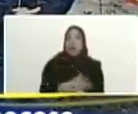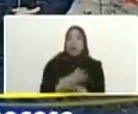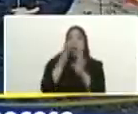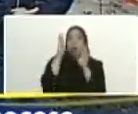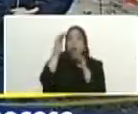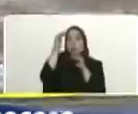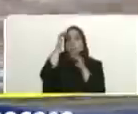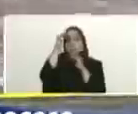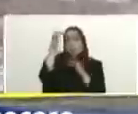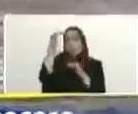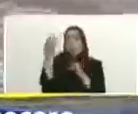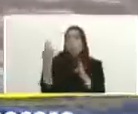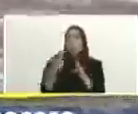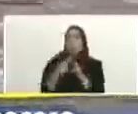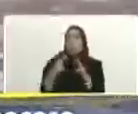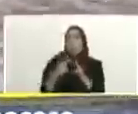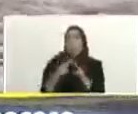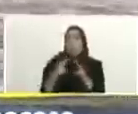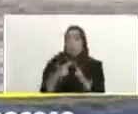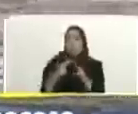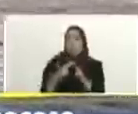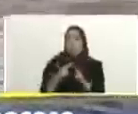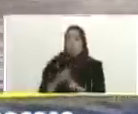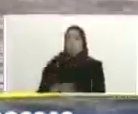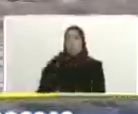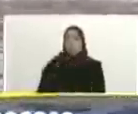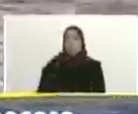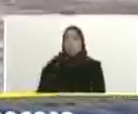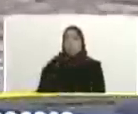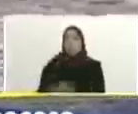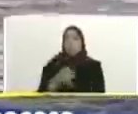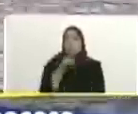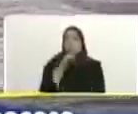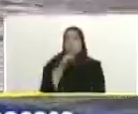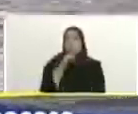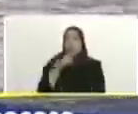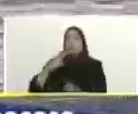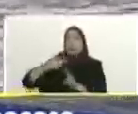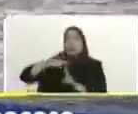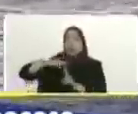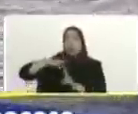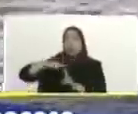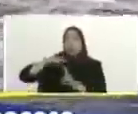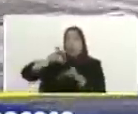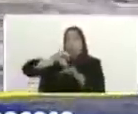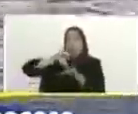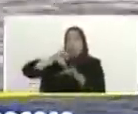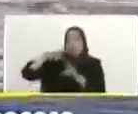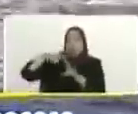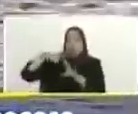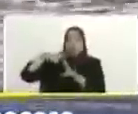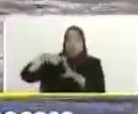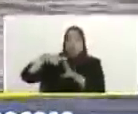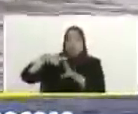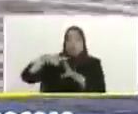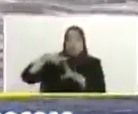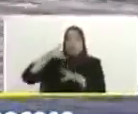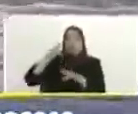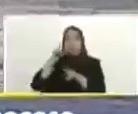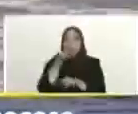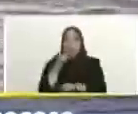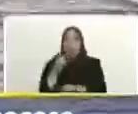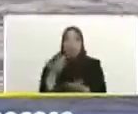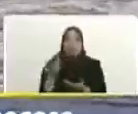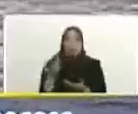coloncito cordero cárdenas san cristóbal torbe ferrandefeo y ureña